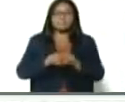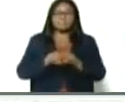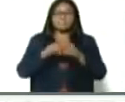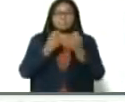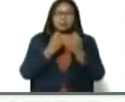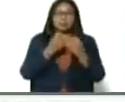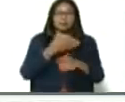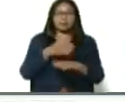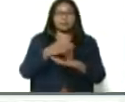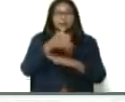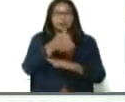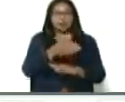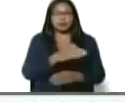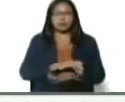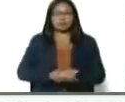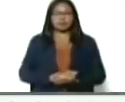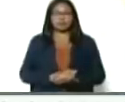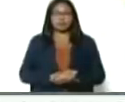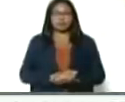y pescado, compadre,